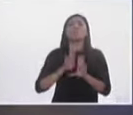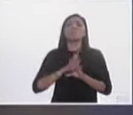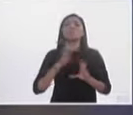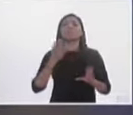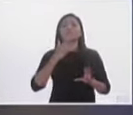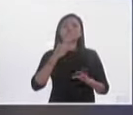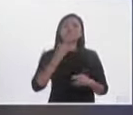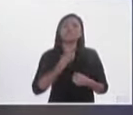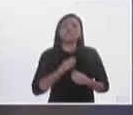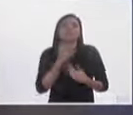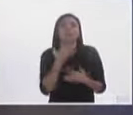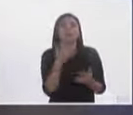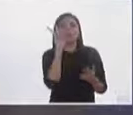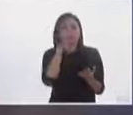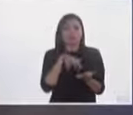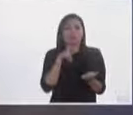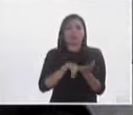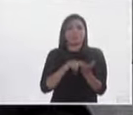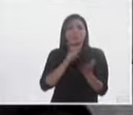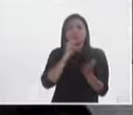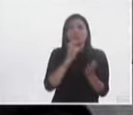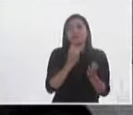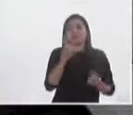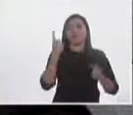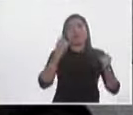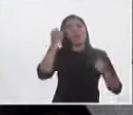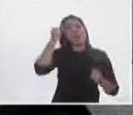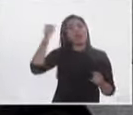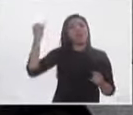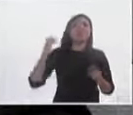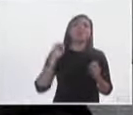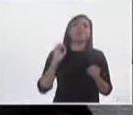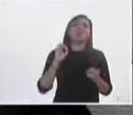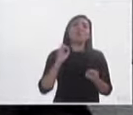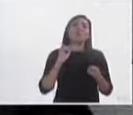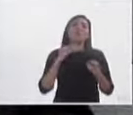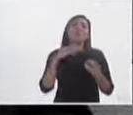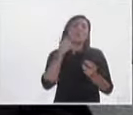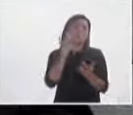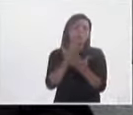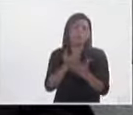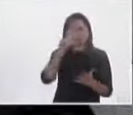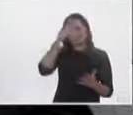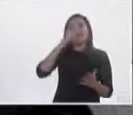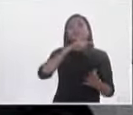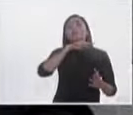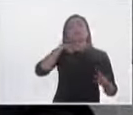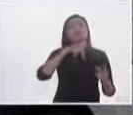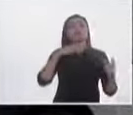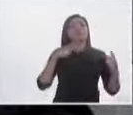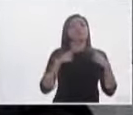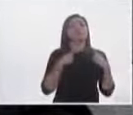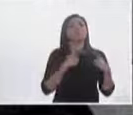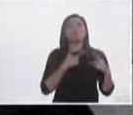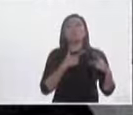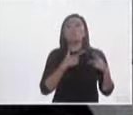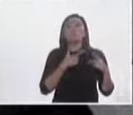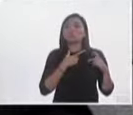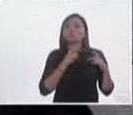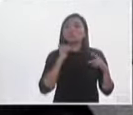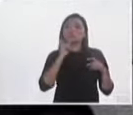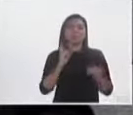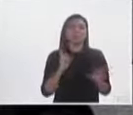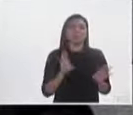válida de algún tipo de ideología o propuesta para que el ciudadano pueda identificarse con ella y votar en su caso, creo que es